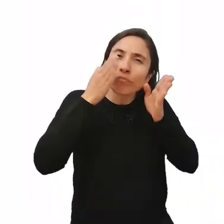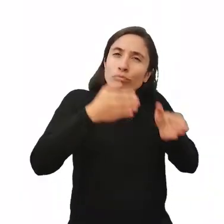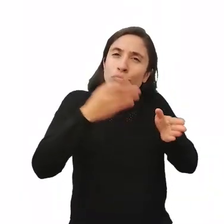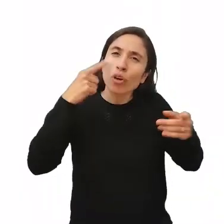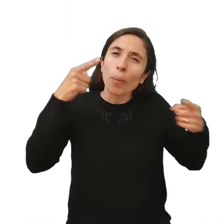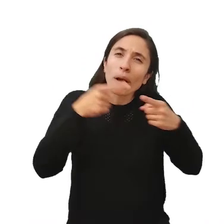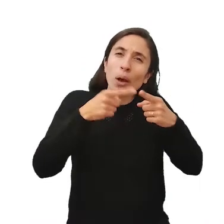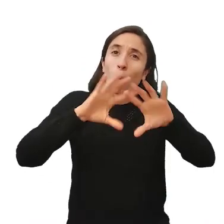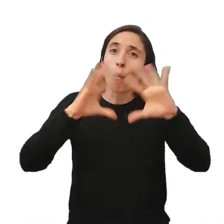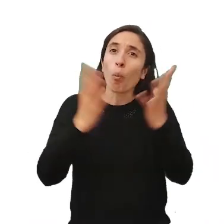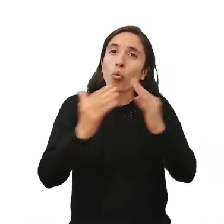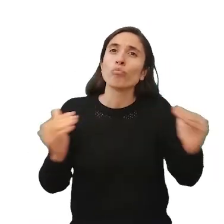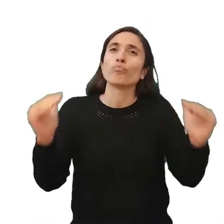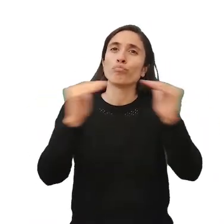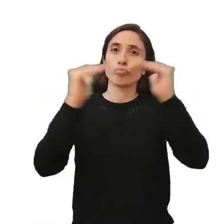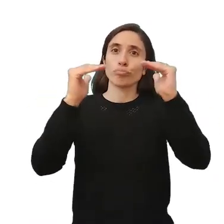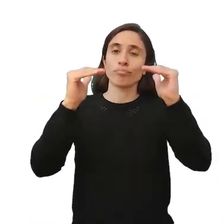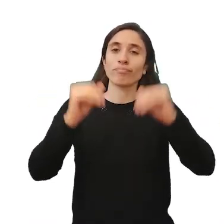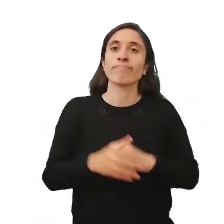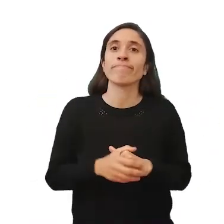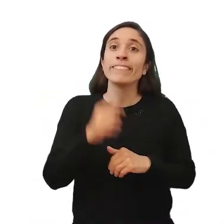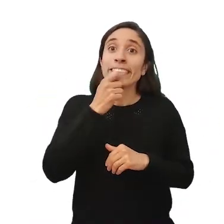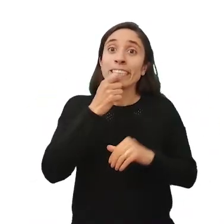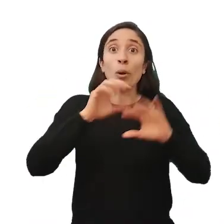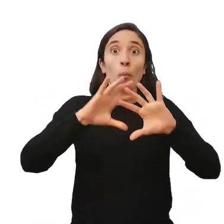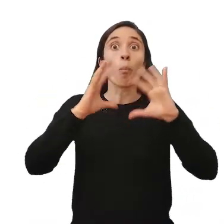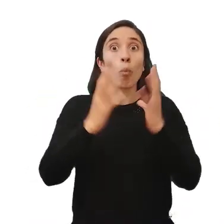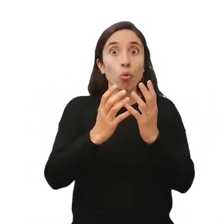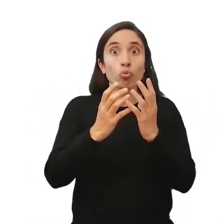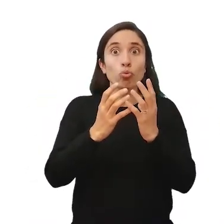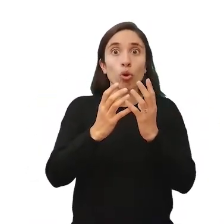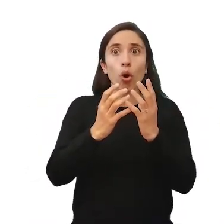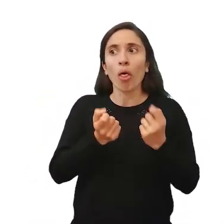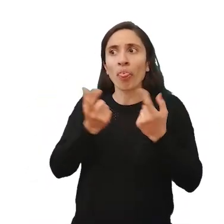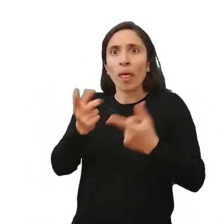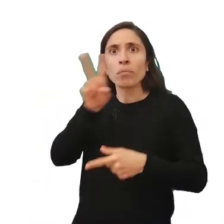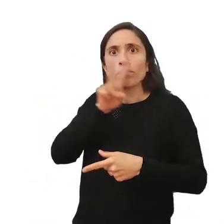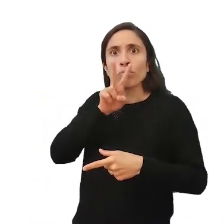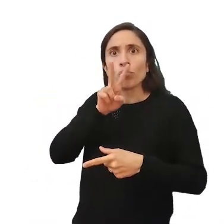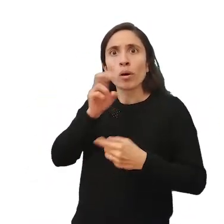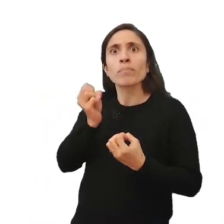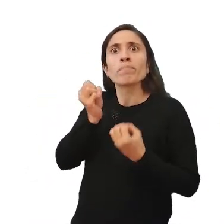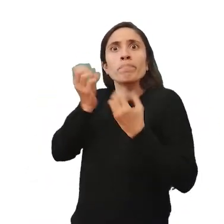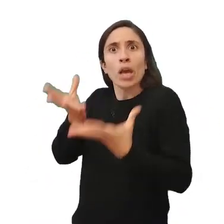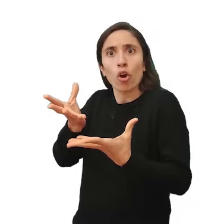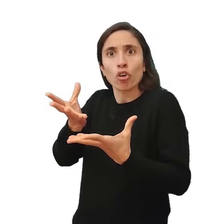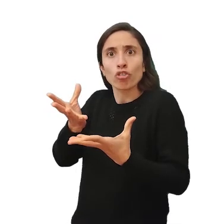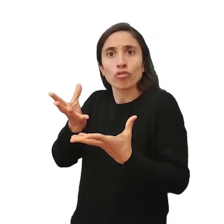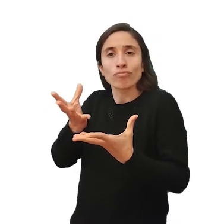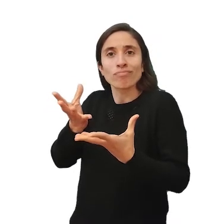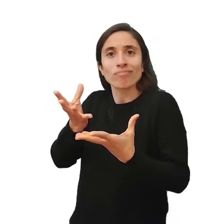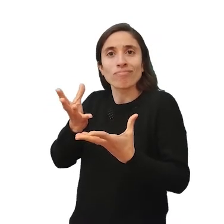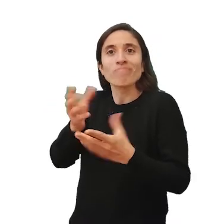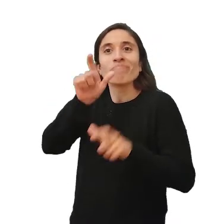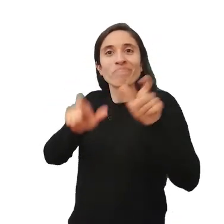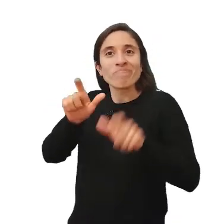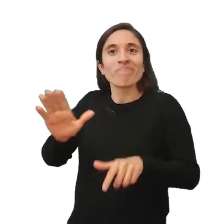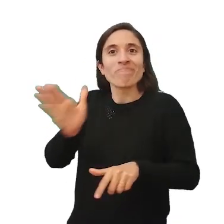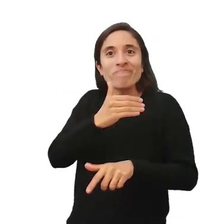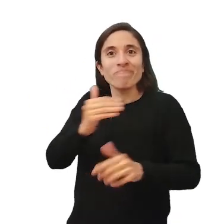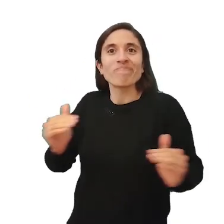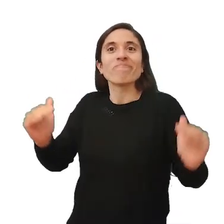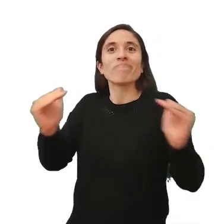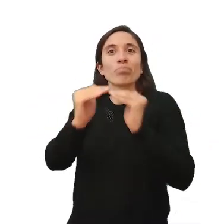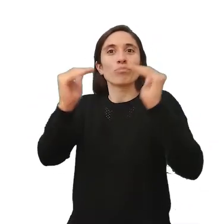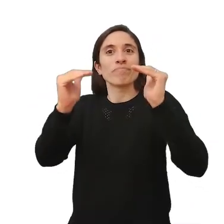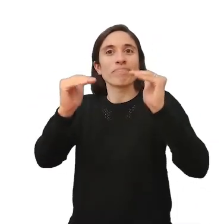Nos llena de alegría apoyar proyectos que trabajen a diario por un mundo más equitativo. Porque un mundo mejor para las mujeres es un lugar más